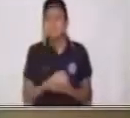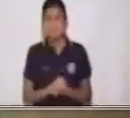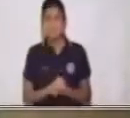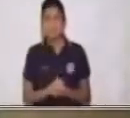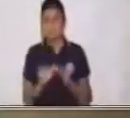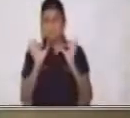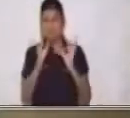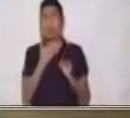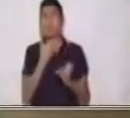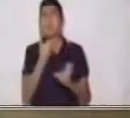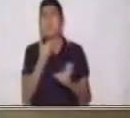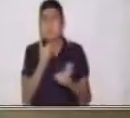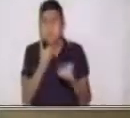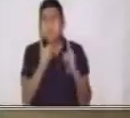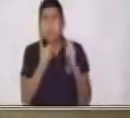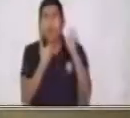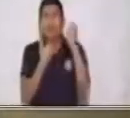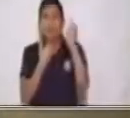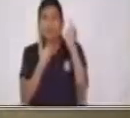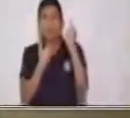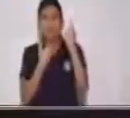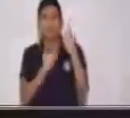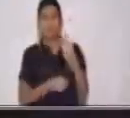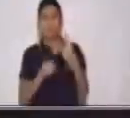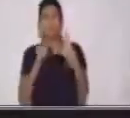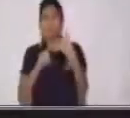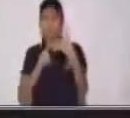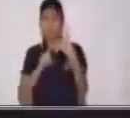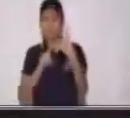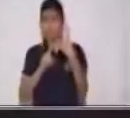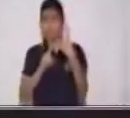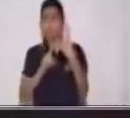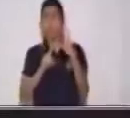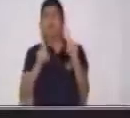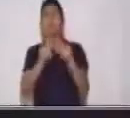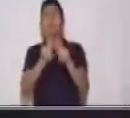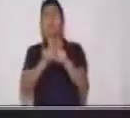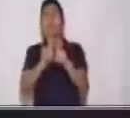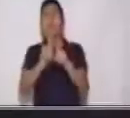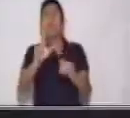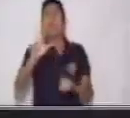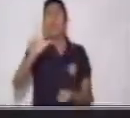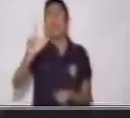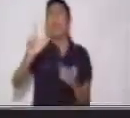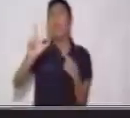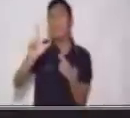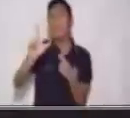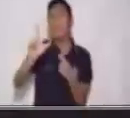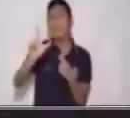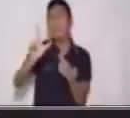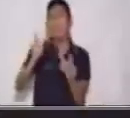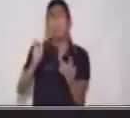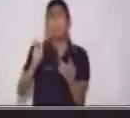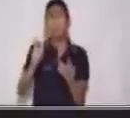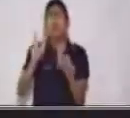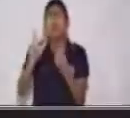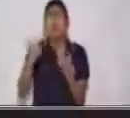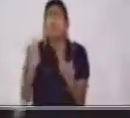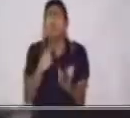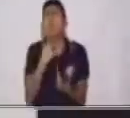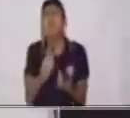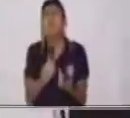Muy bien, excelente. Tenemos también la letra L. ¿Y cómo sonará la letra L?